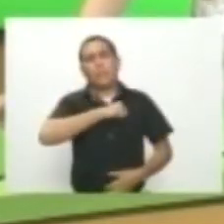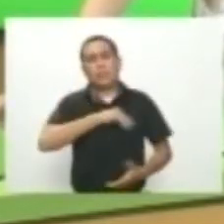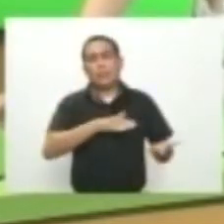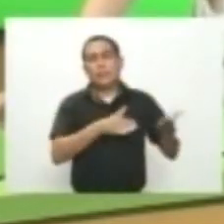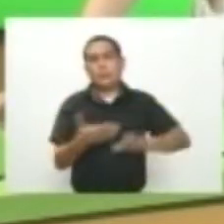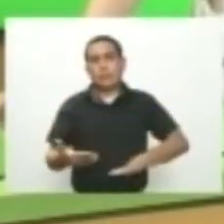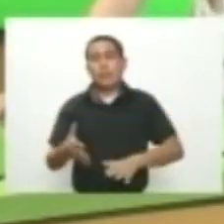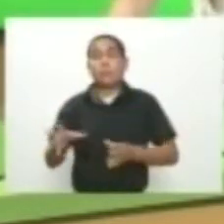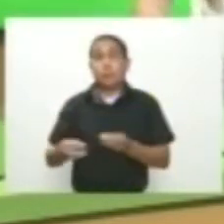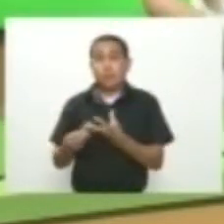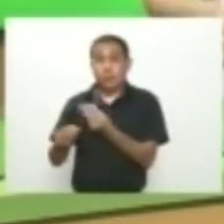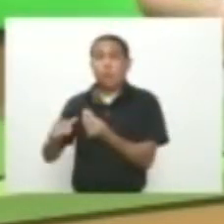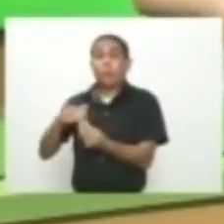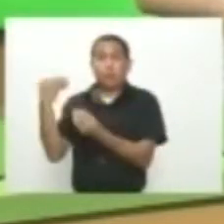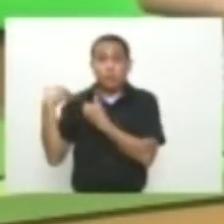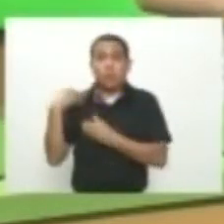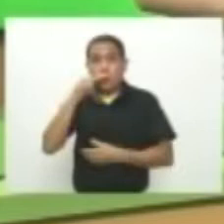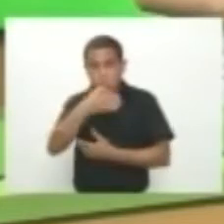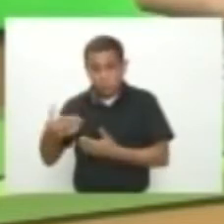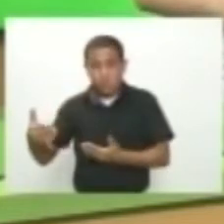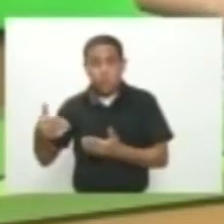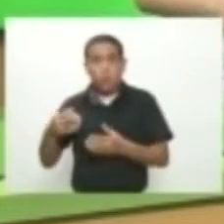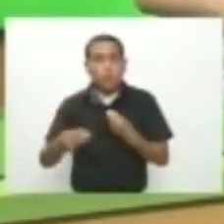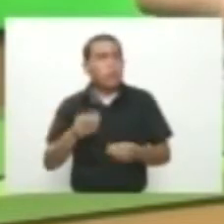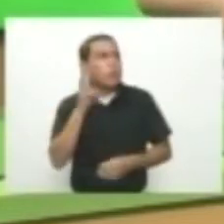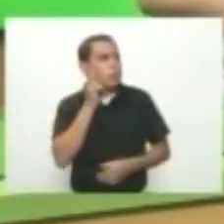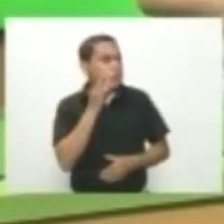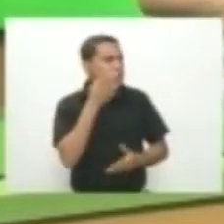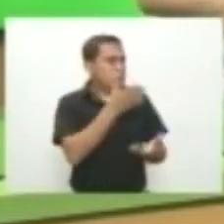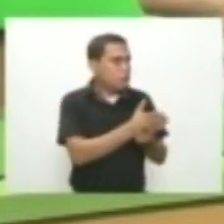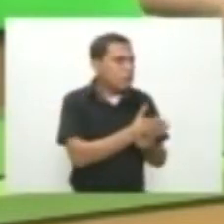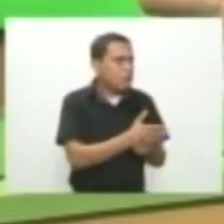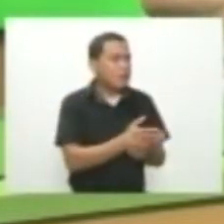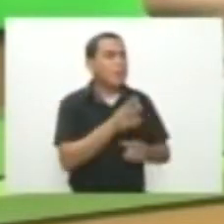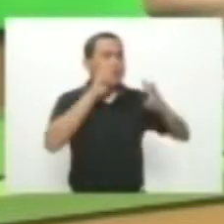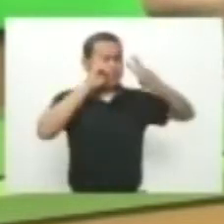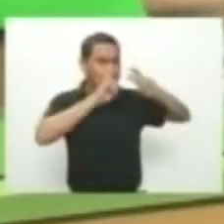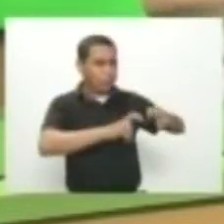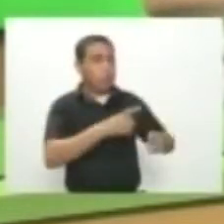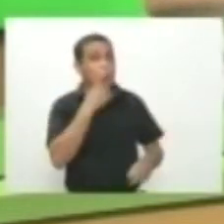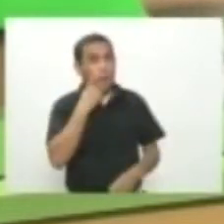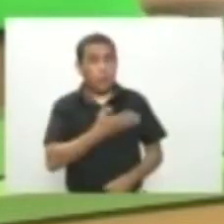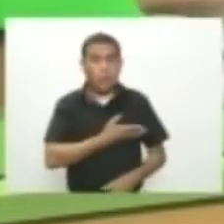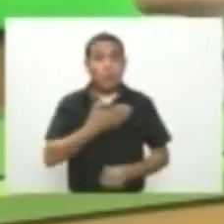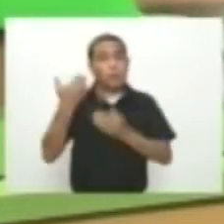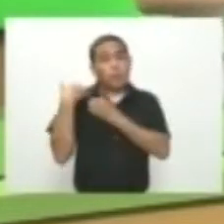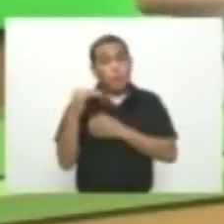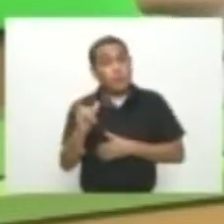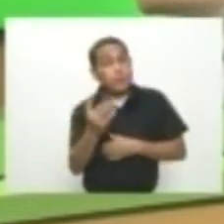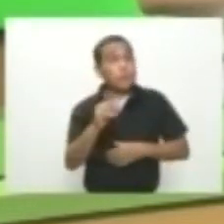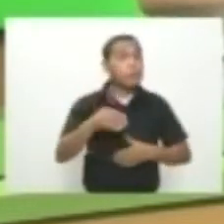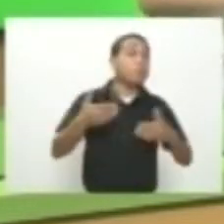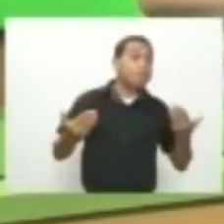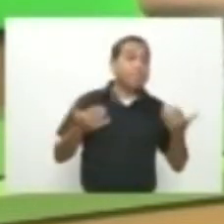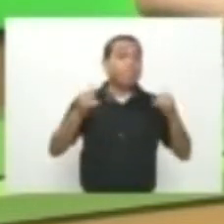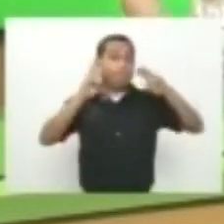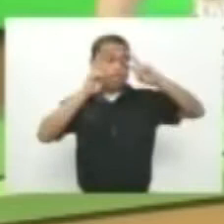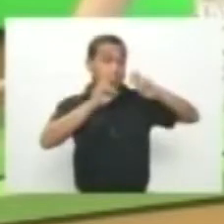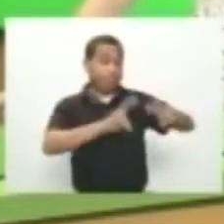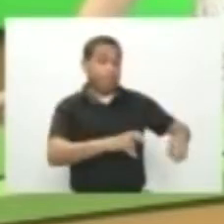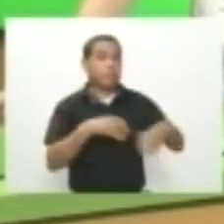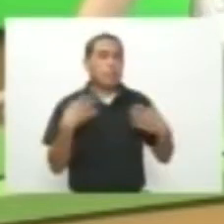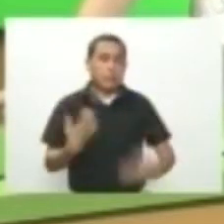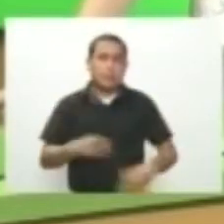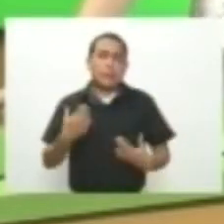de infancia Y adolescencia Entró Ahora a investigar Si los padres Estuvieron o no Responsabilidad Claro que sí Es